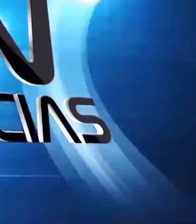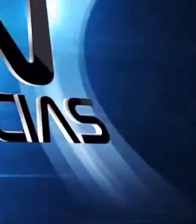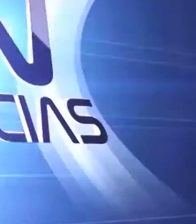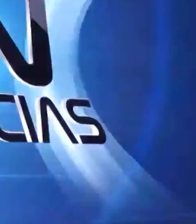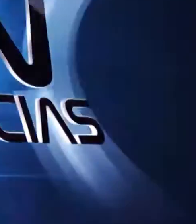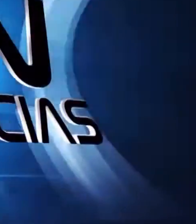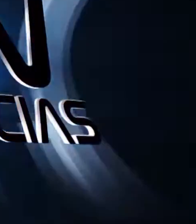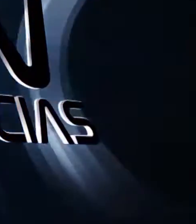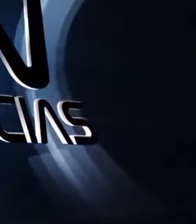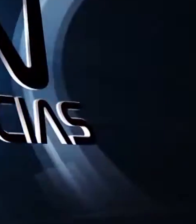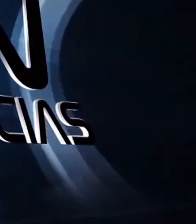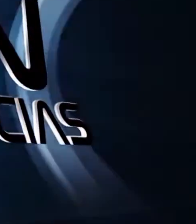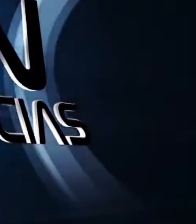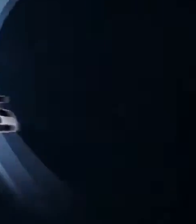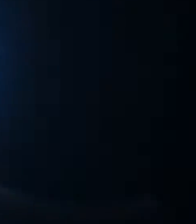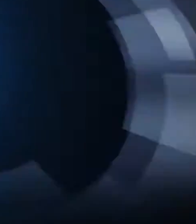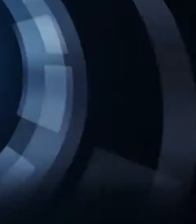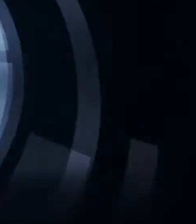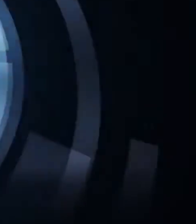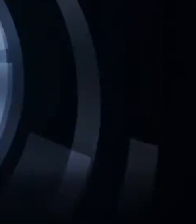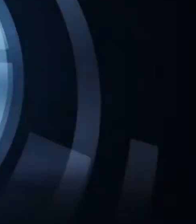¡Gracias! ¡Gracias!